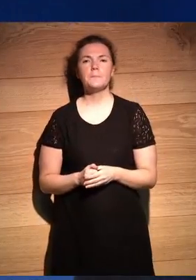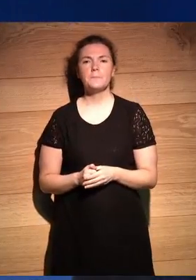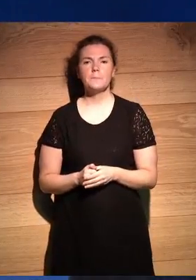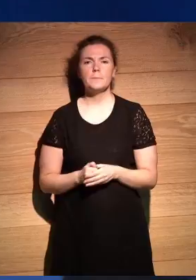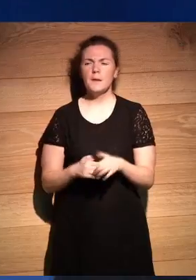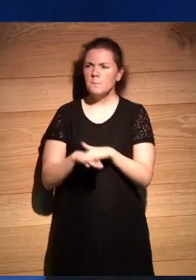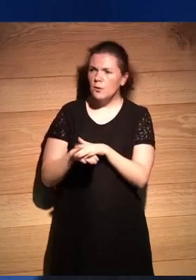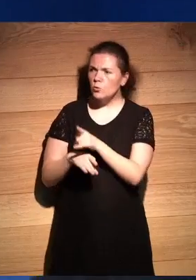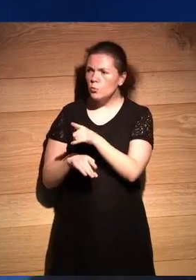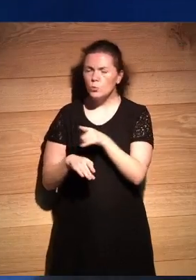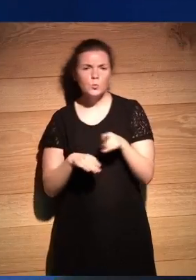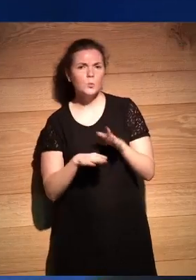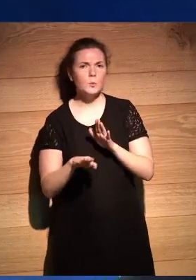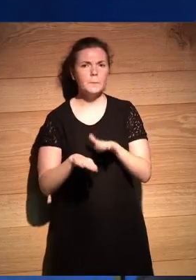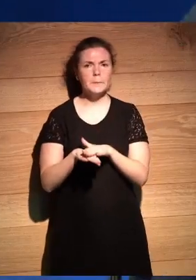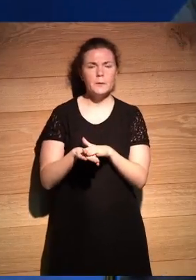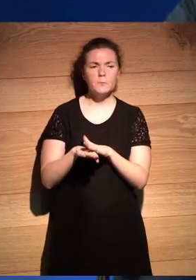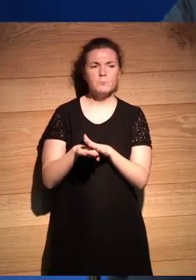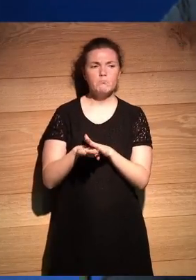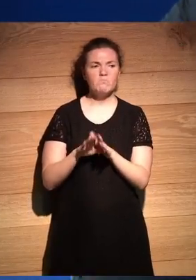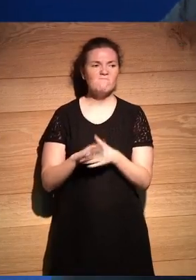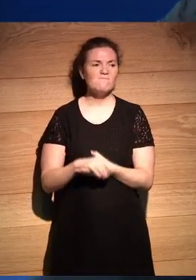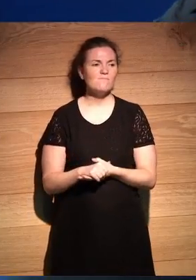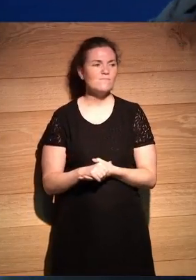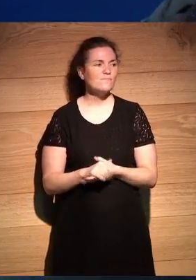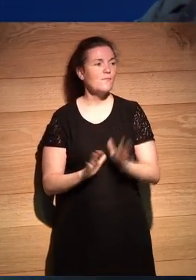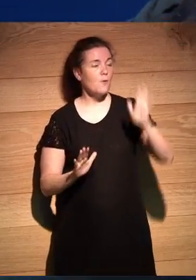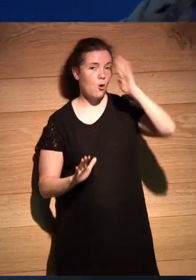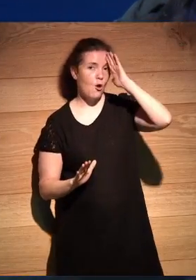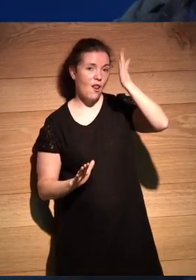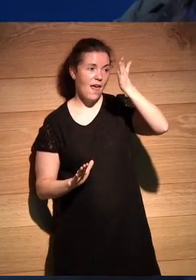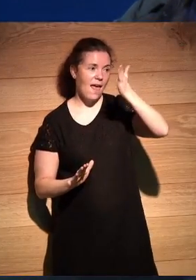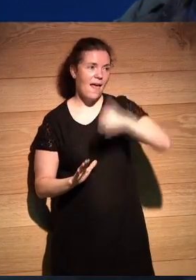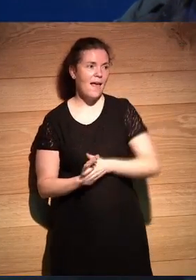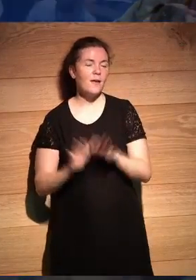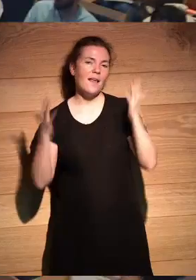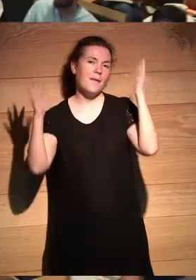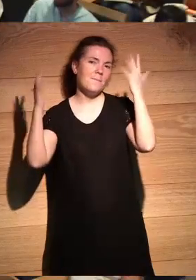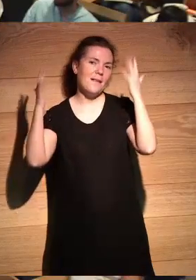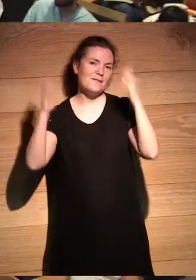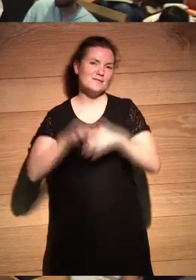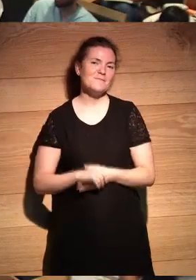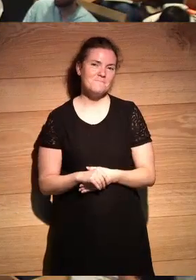perdón no, no ¿estábamos? hombre un aplauso